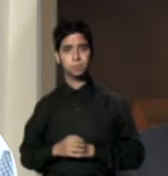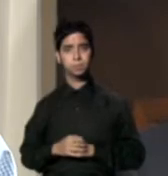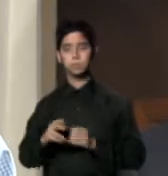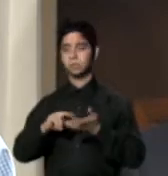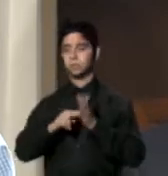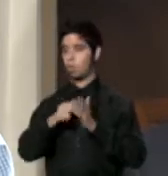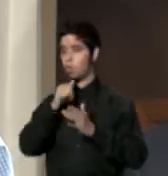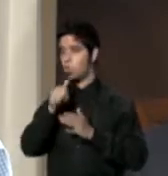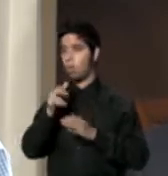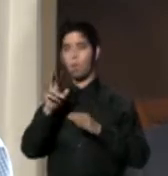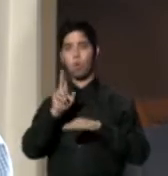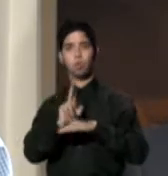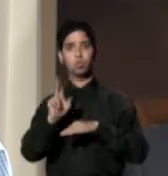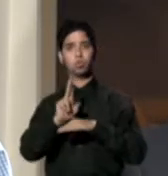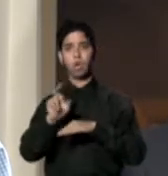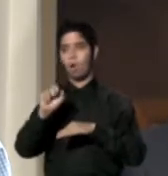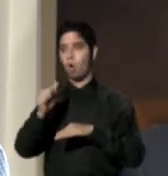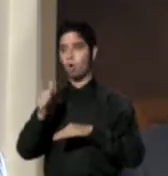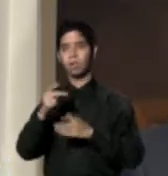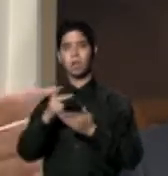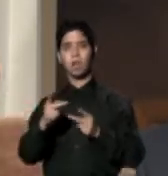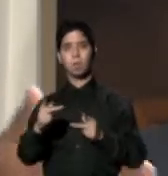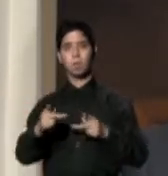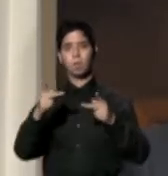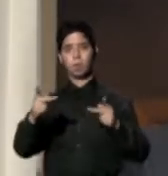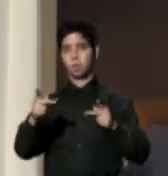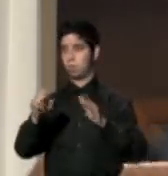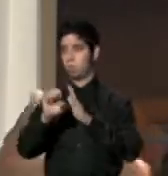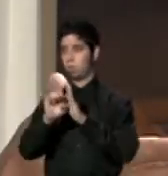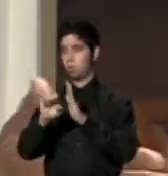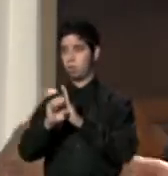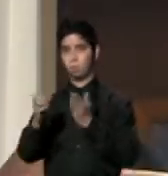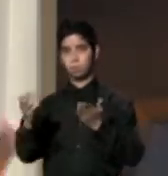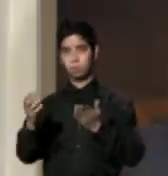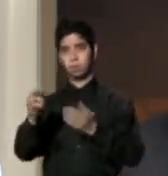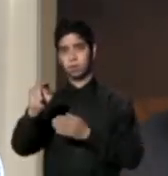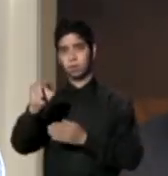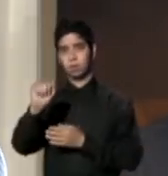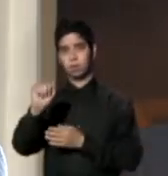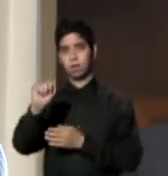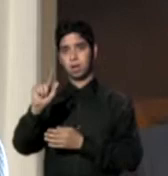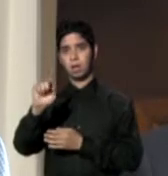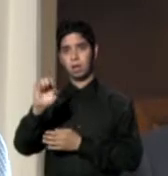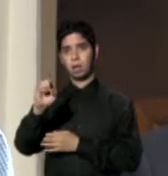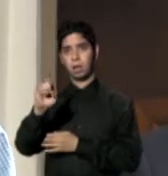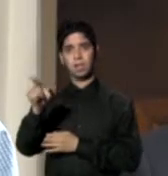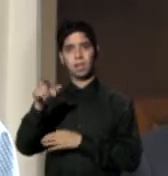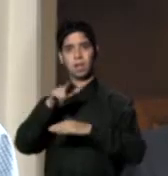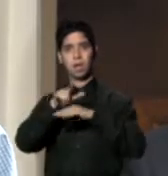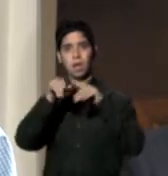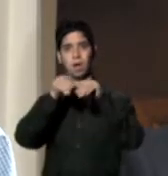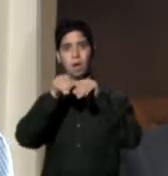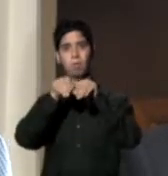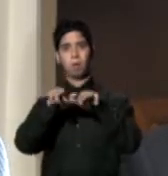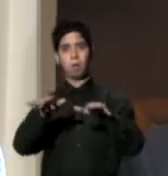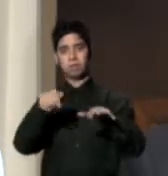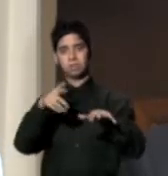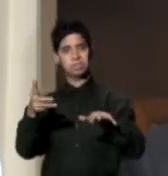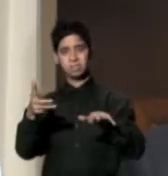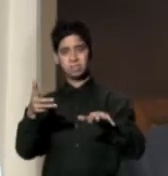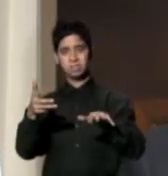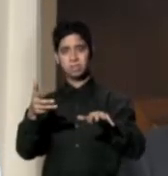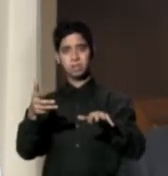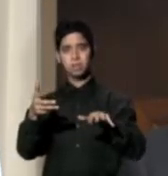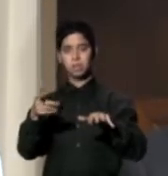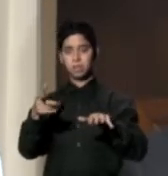propuestas que se hagan, como la de la de fumigar, la de faljar, es si las comunidades